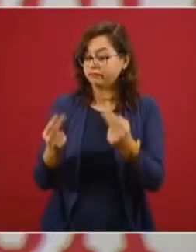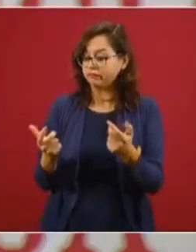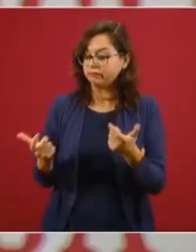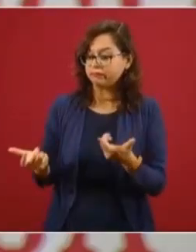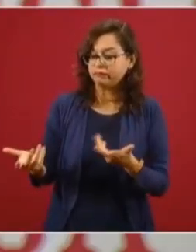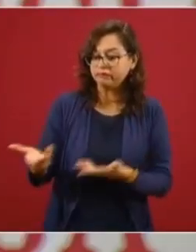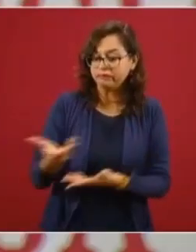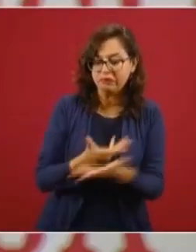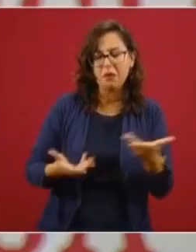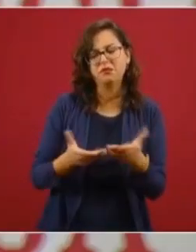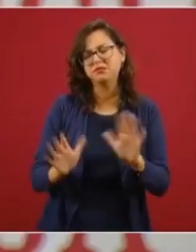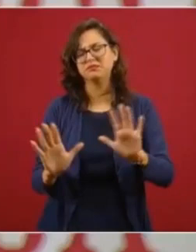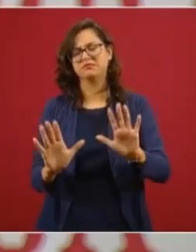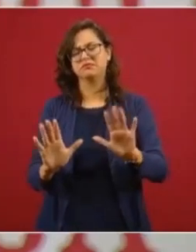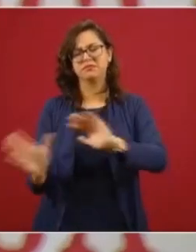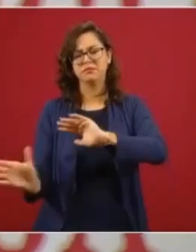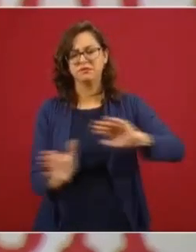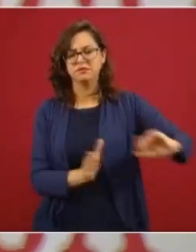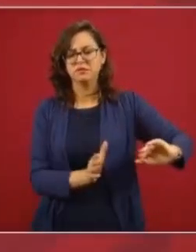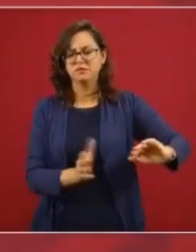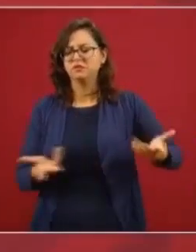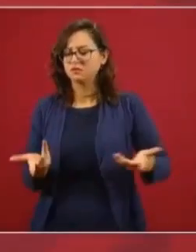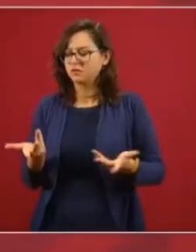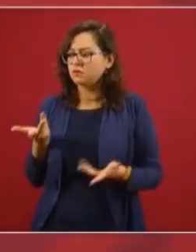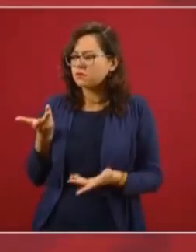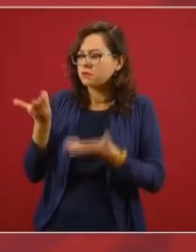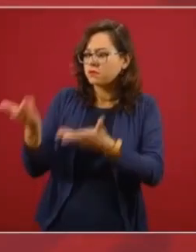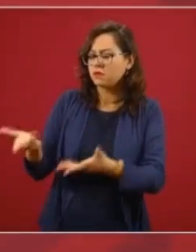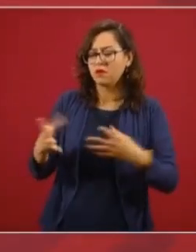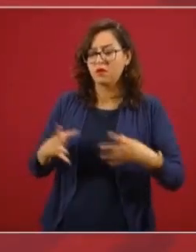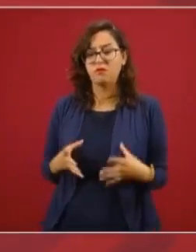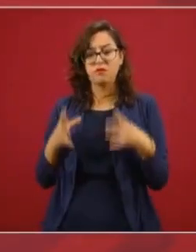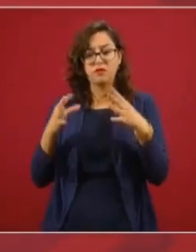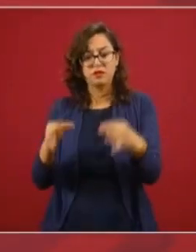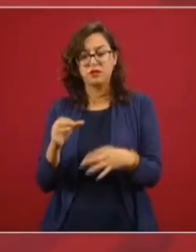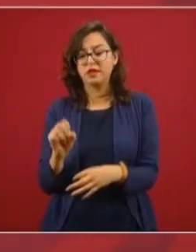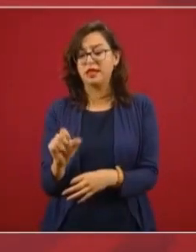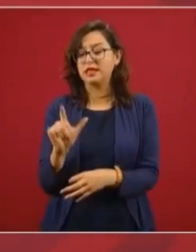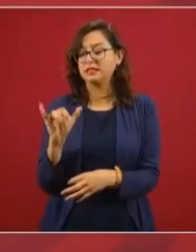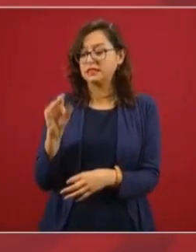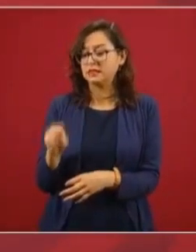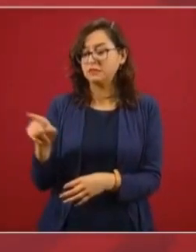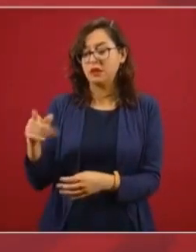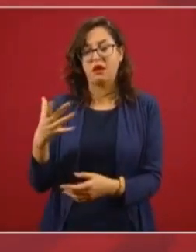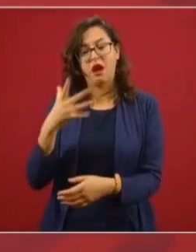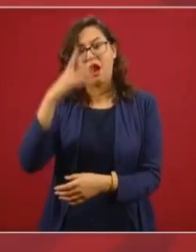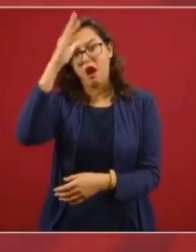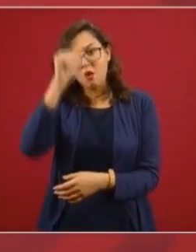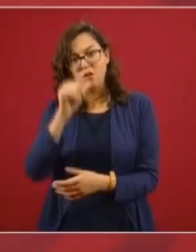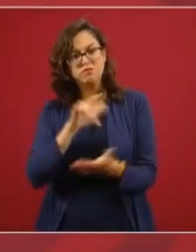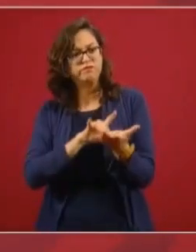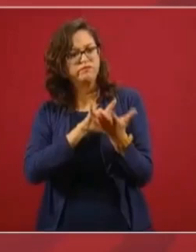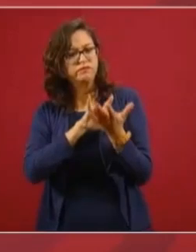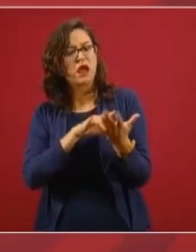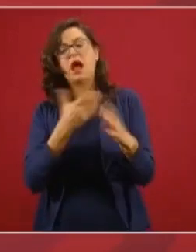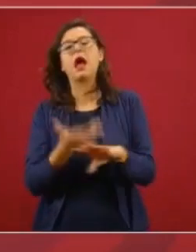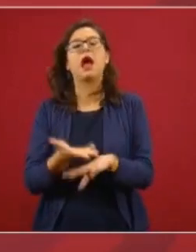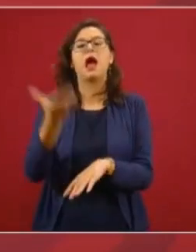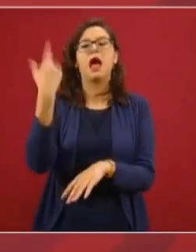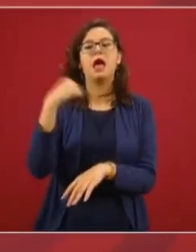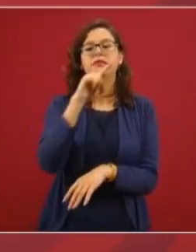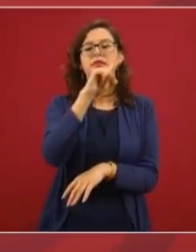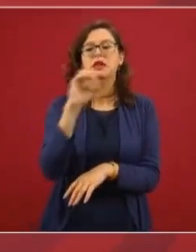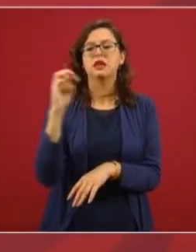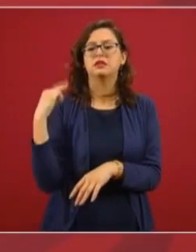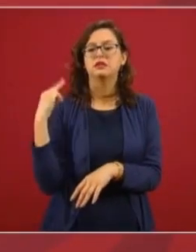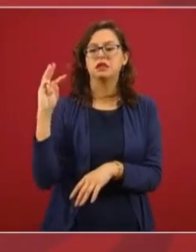caso la Fundación Slim, que ha sido promovente de este acuerdo, debo decirlo. Cuando fuimos a Washington, el ingeniero